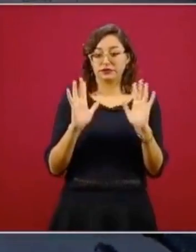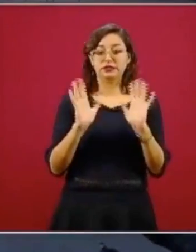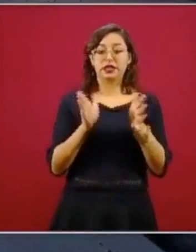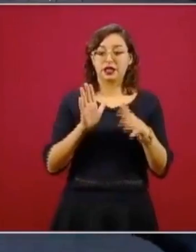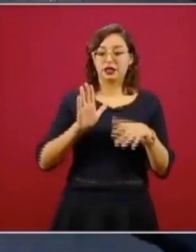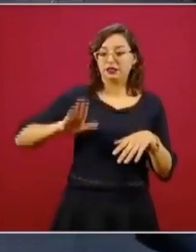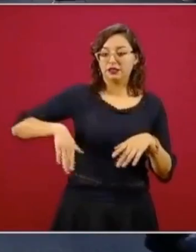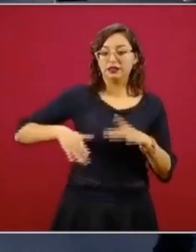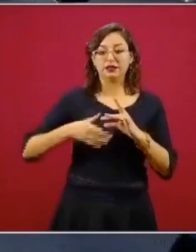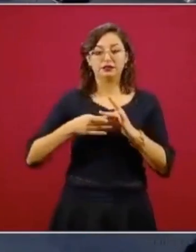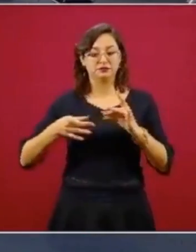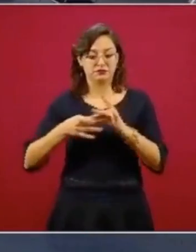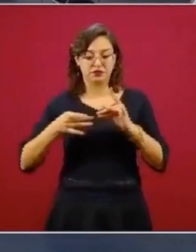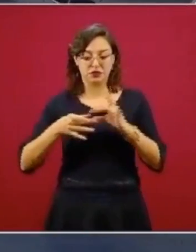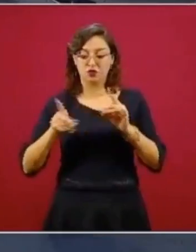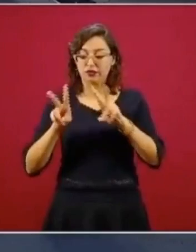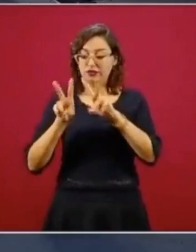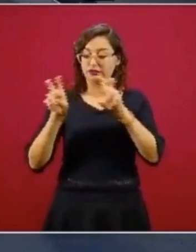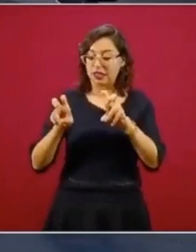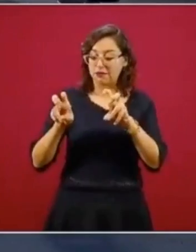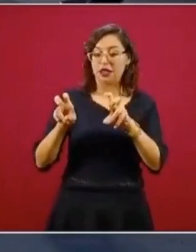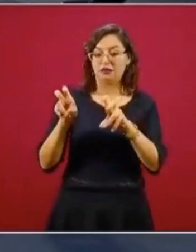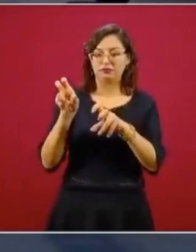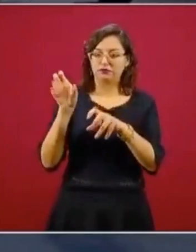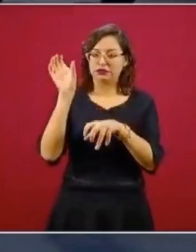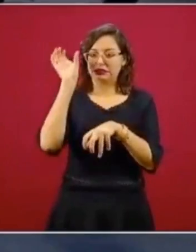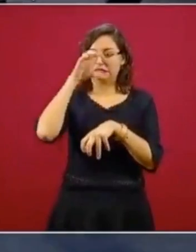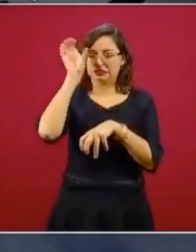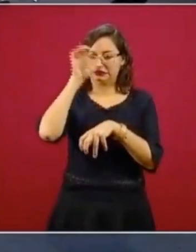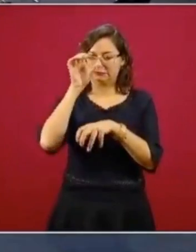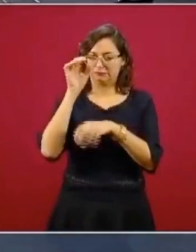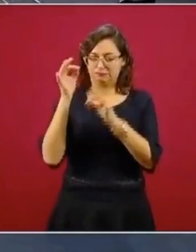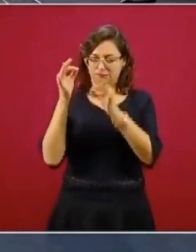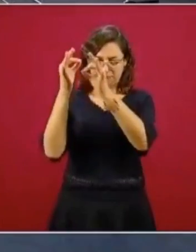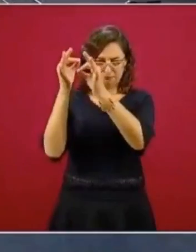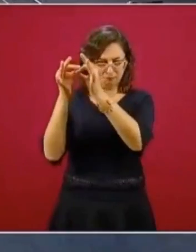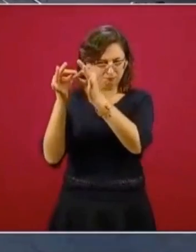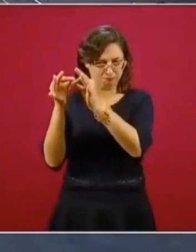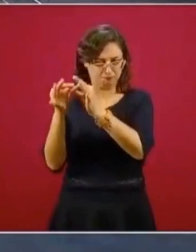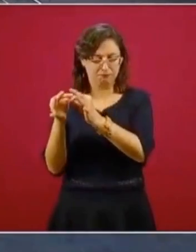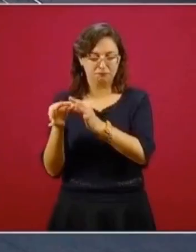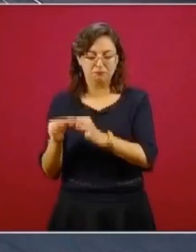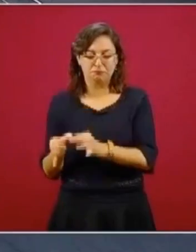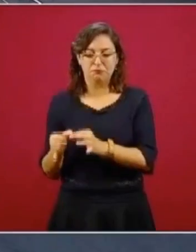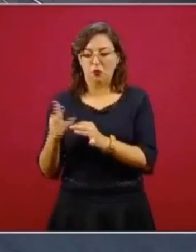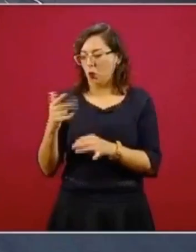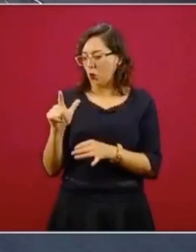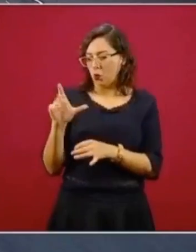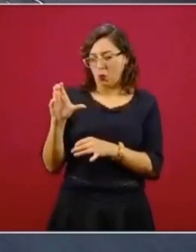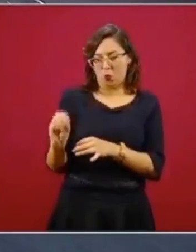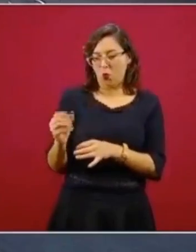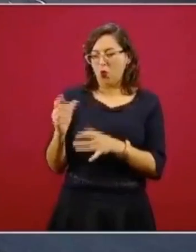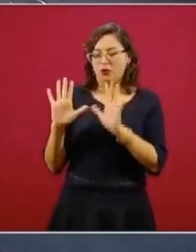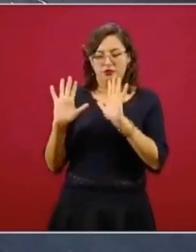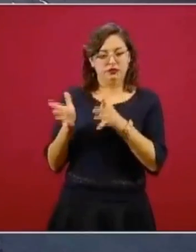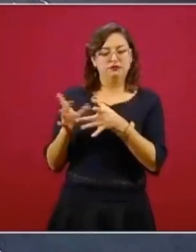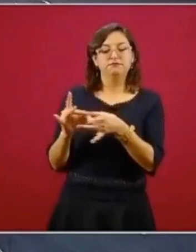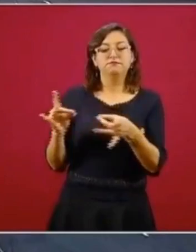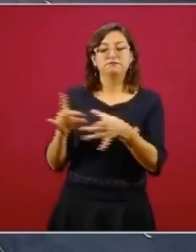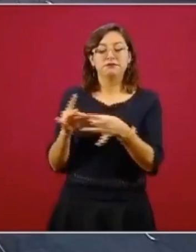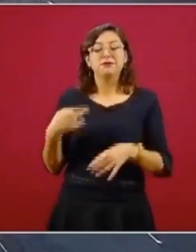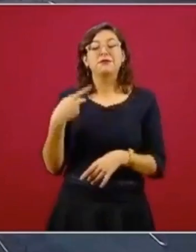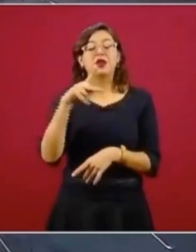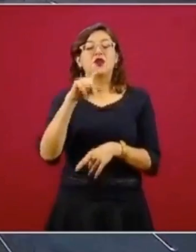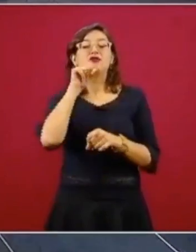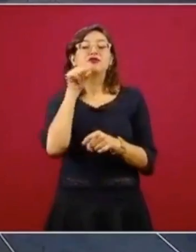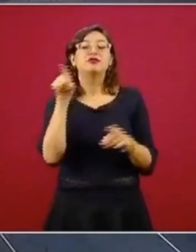técnica puntual de Hugo, decir